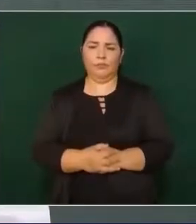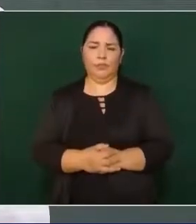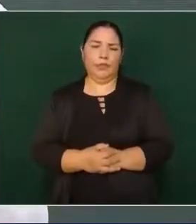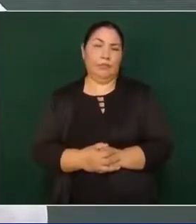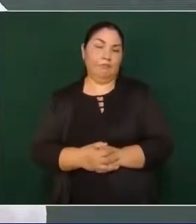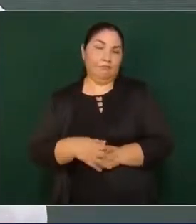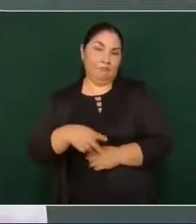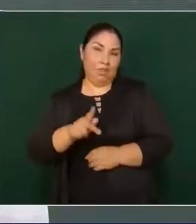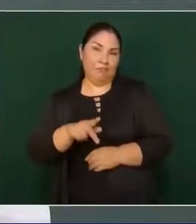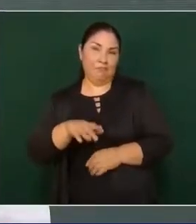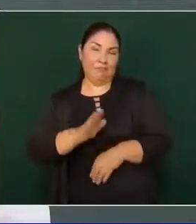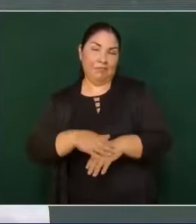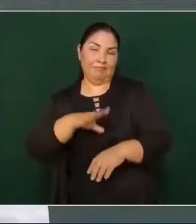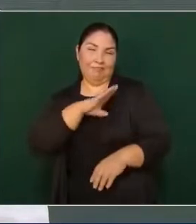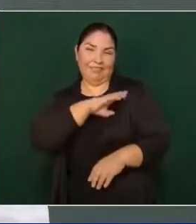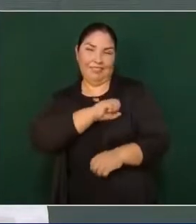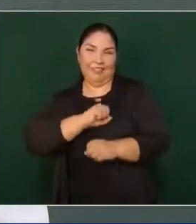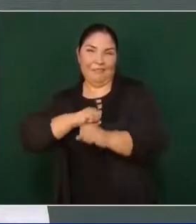béisbol,